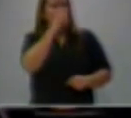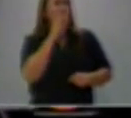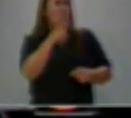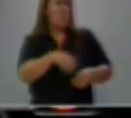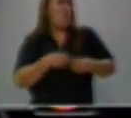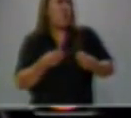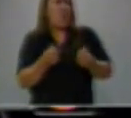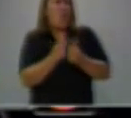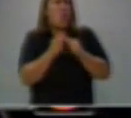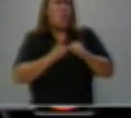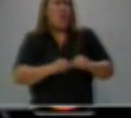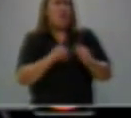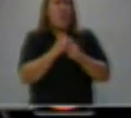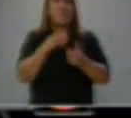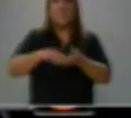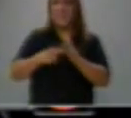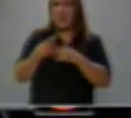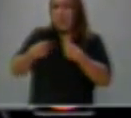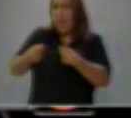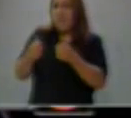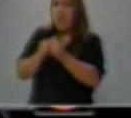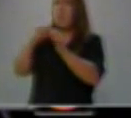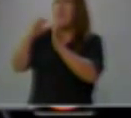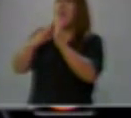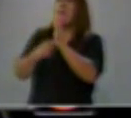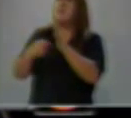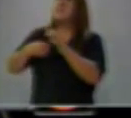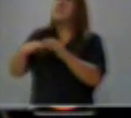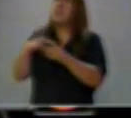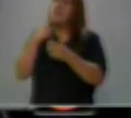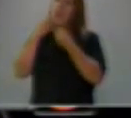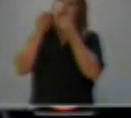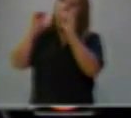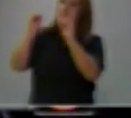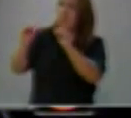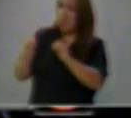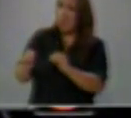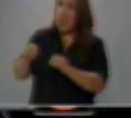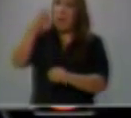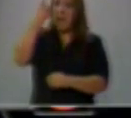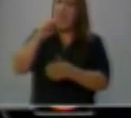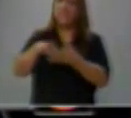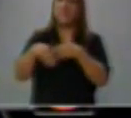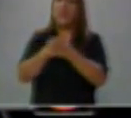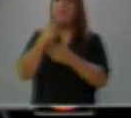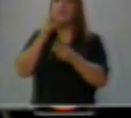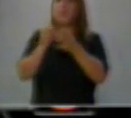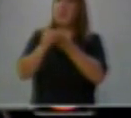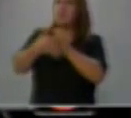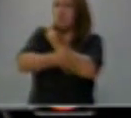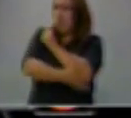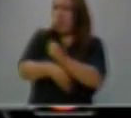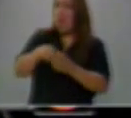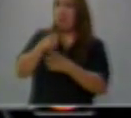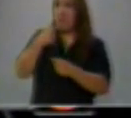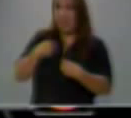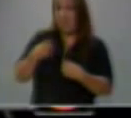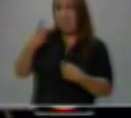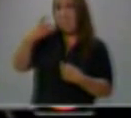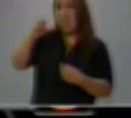durante su gobierno se redujo el gasto en programas sociales y alimentarios para los más pobres en un 20%?